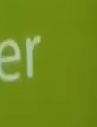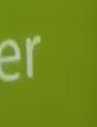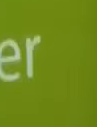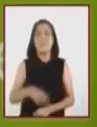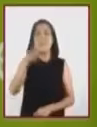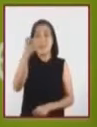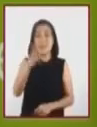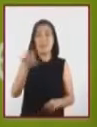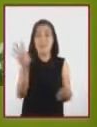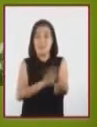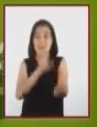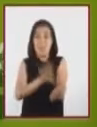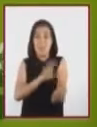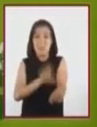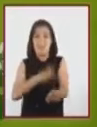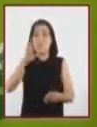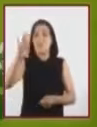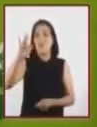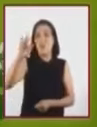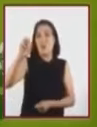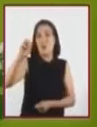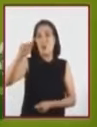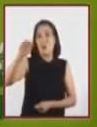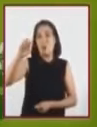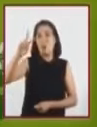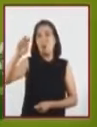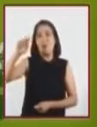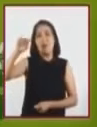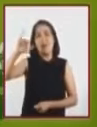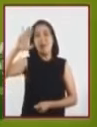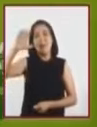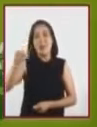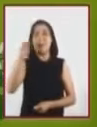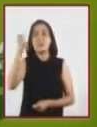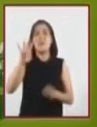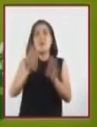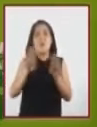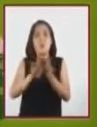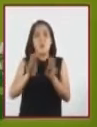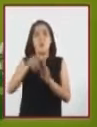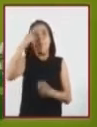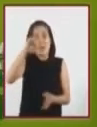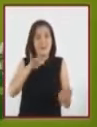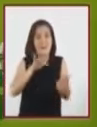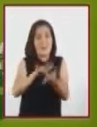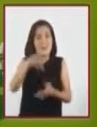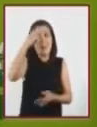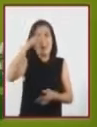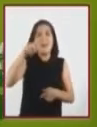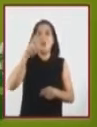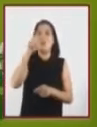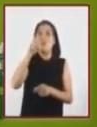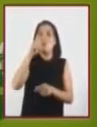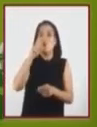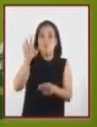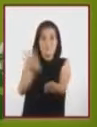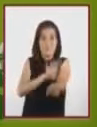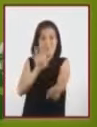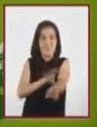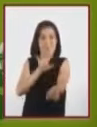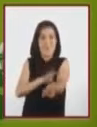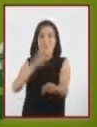La energía solar fotovoltaica es un tipo de energía renovable utilizada para generar electricidad.